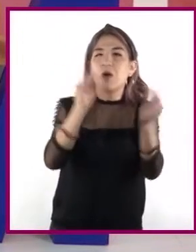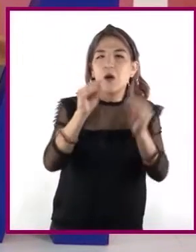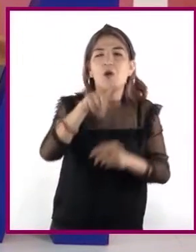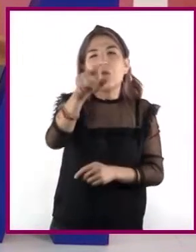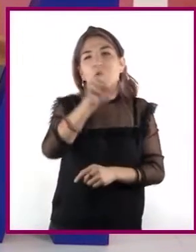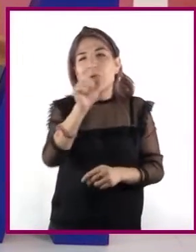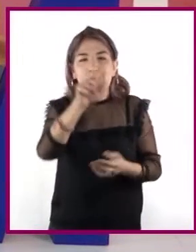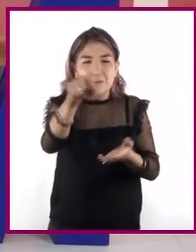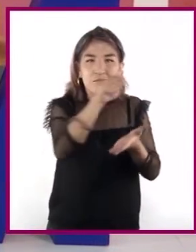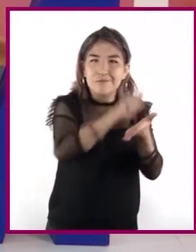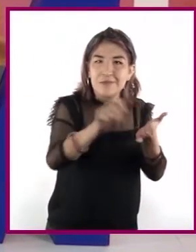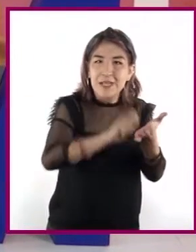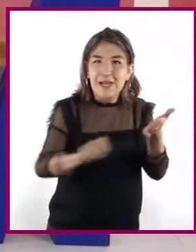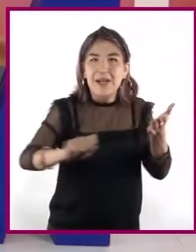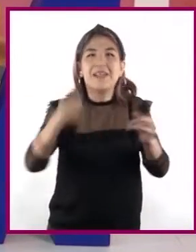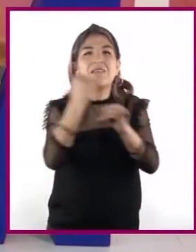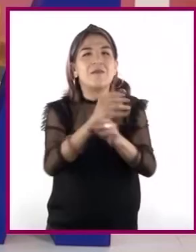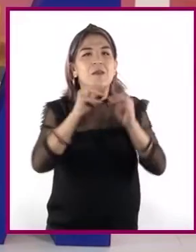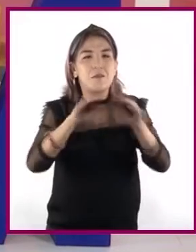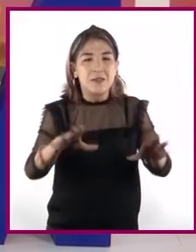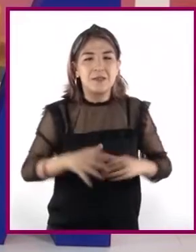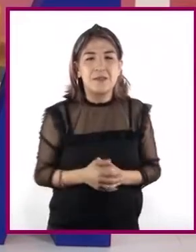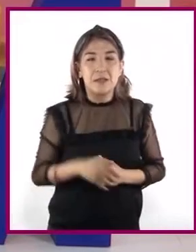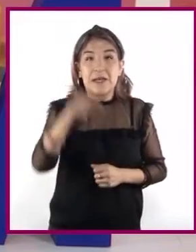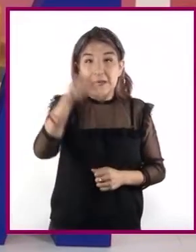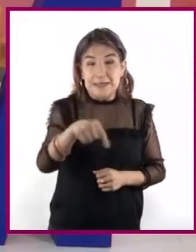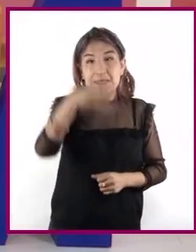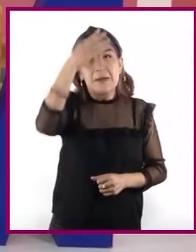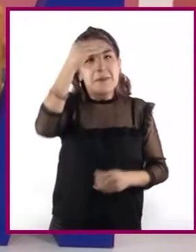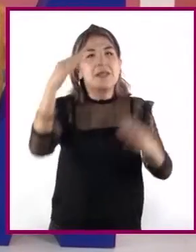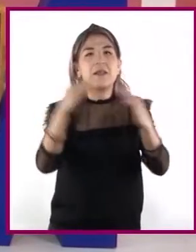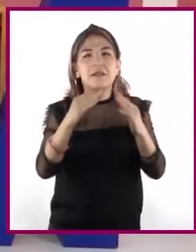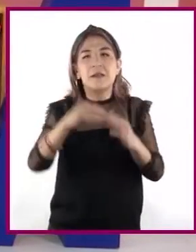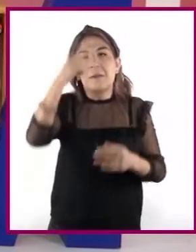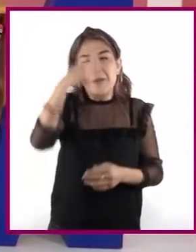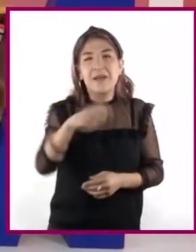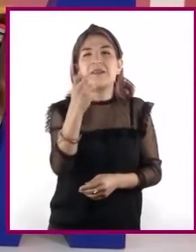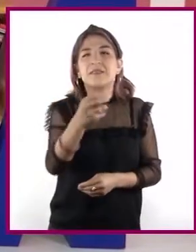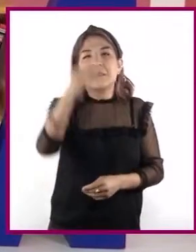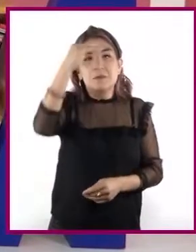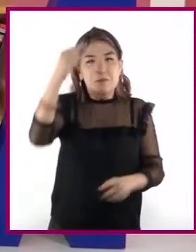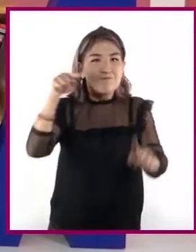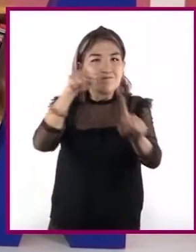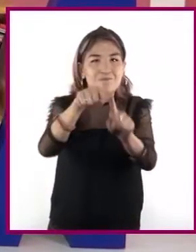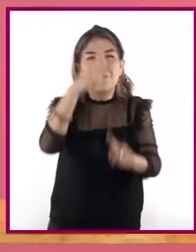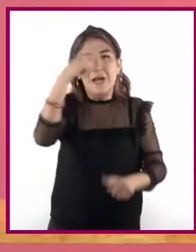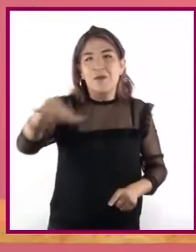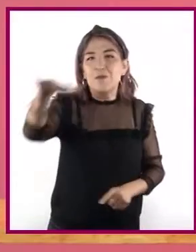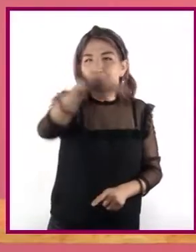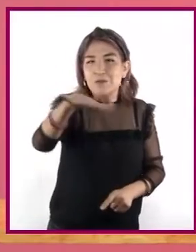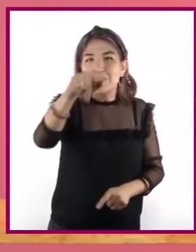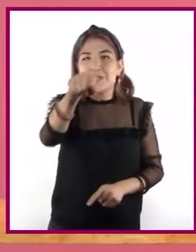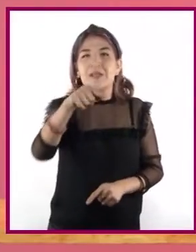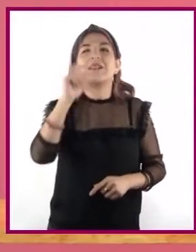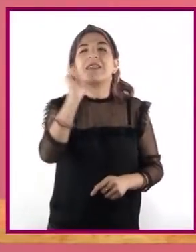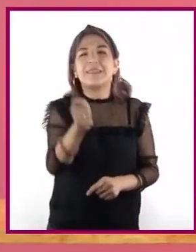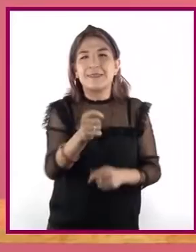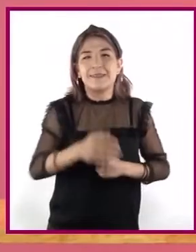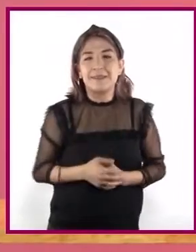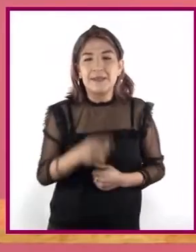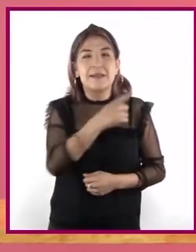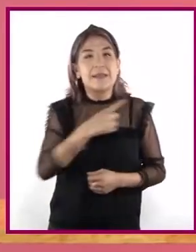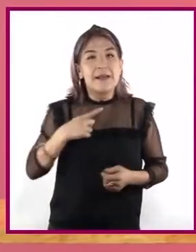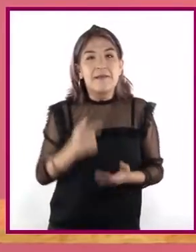crear un texto. Aprende en Casa es una estrategia pensada en ustedes, cuyo propósito es